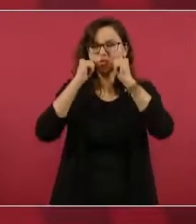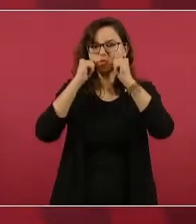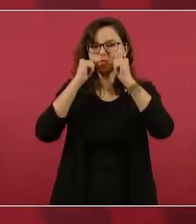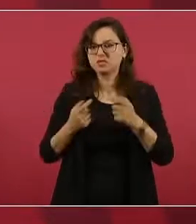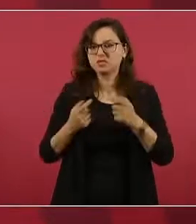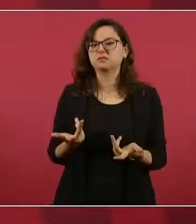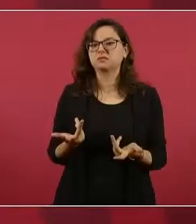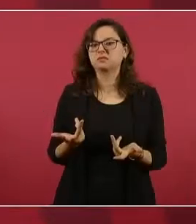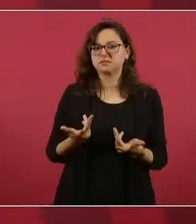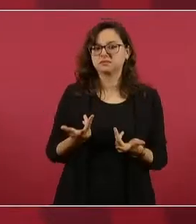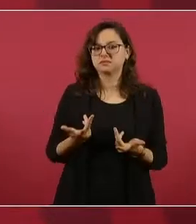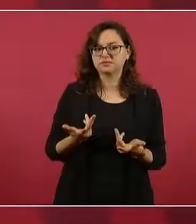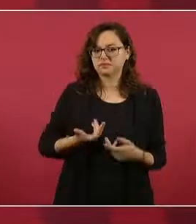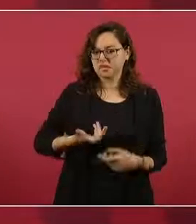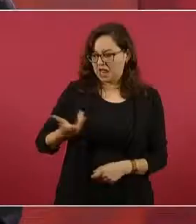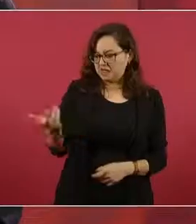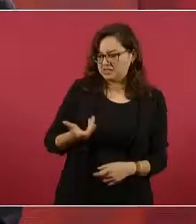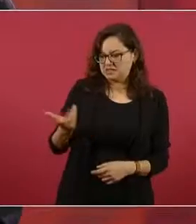fuese.